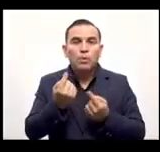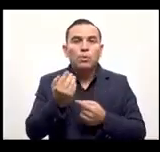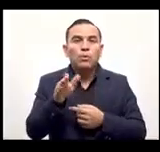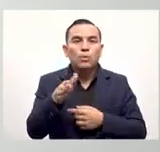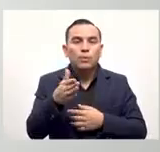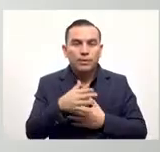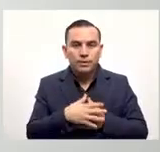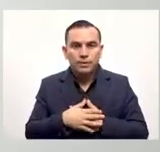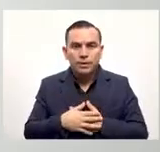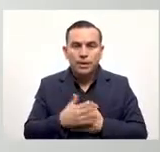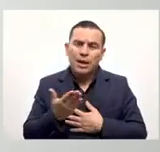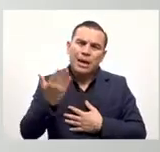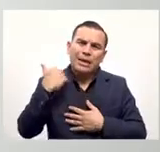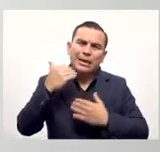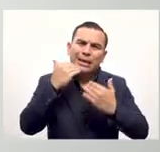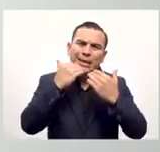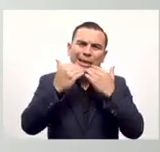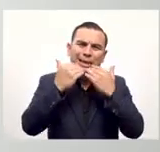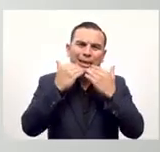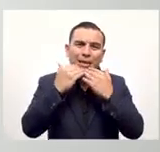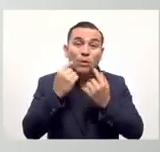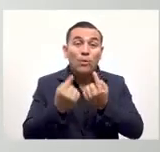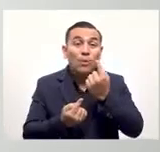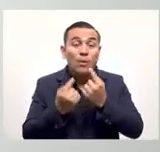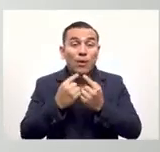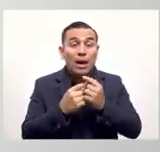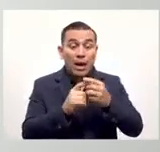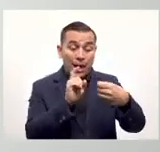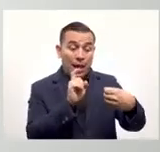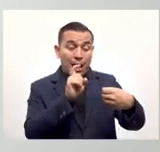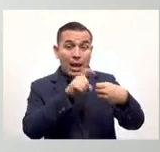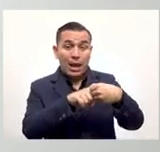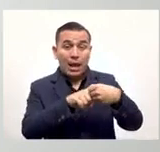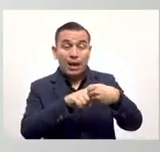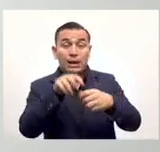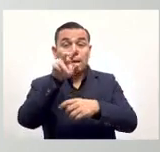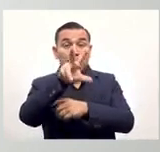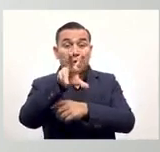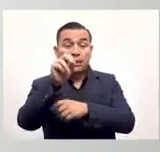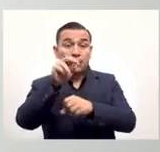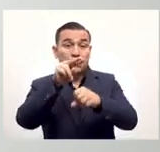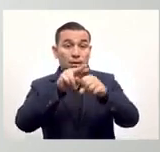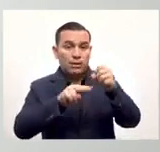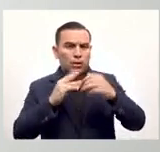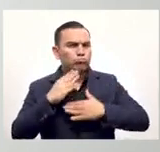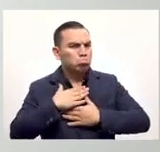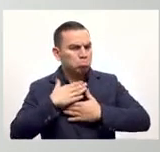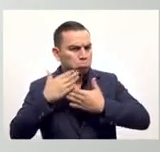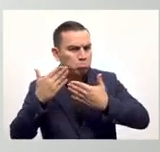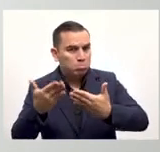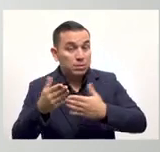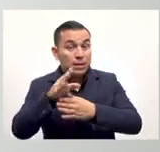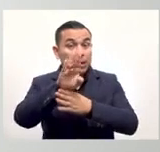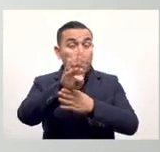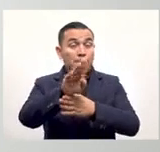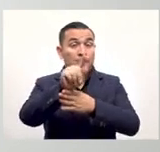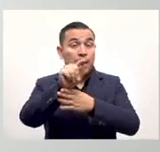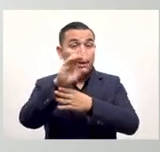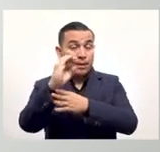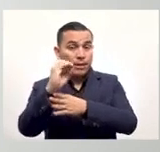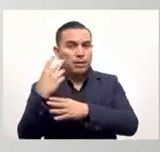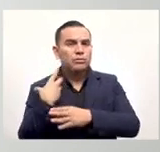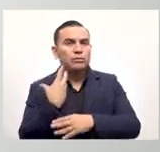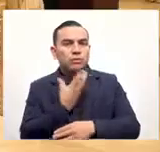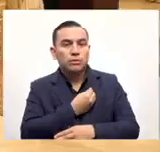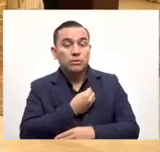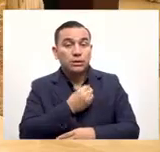la otra hace un rato hablamos de que al registrarse se recibirá un bono de 30 dólares equivalentes en Bitcoin para